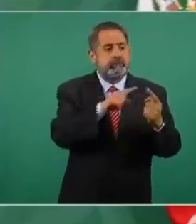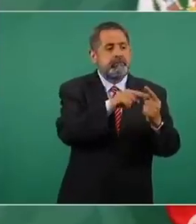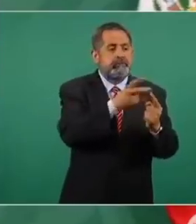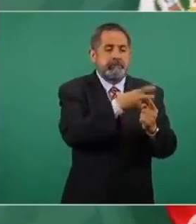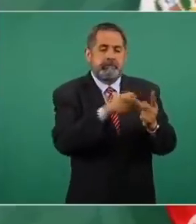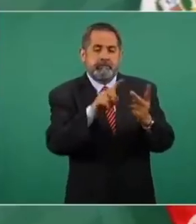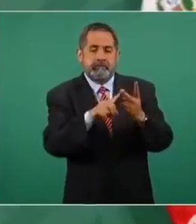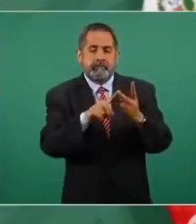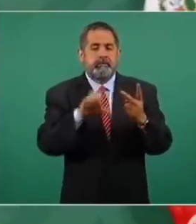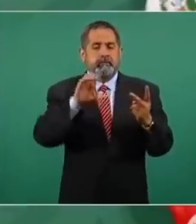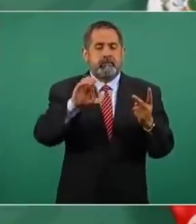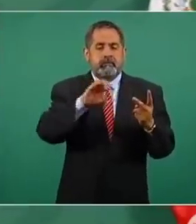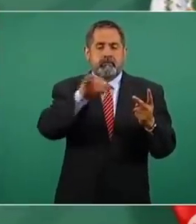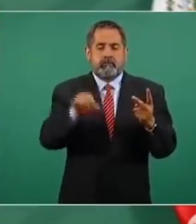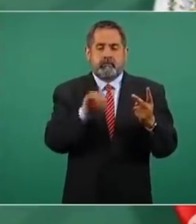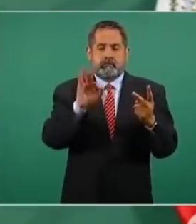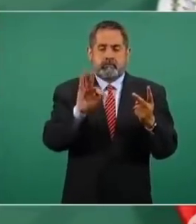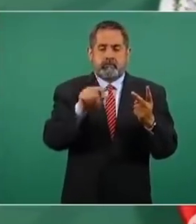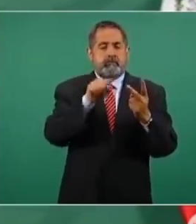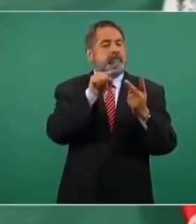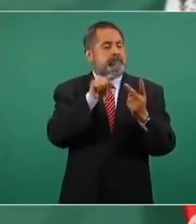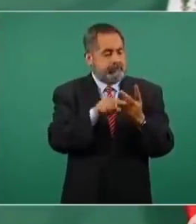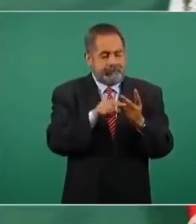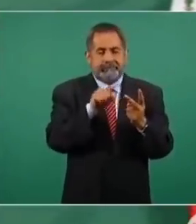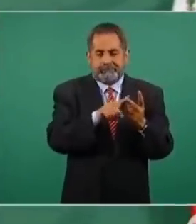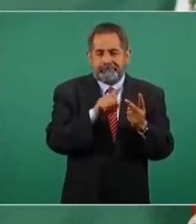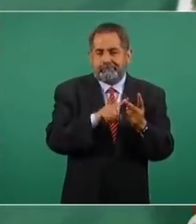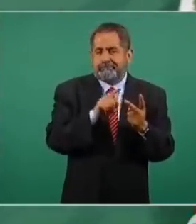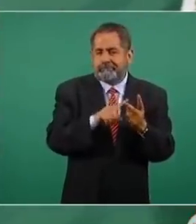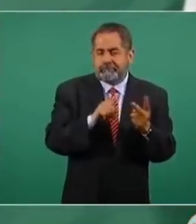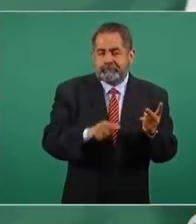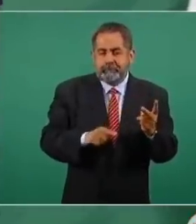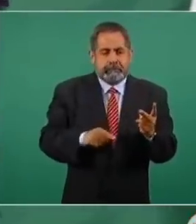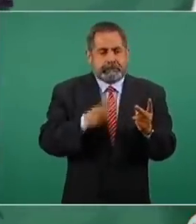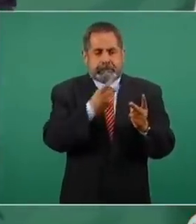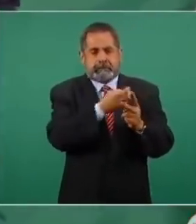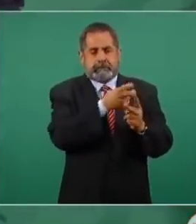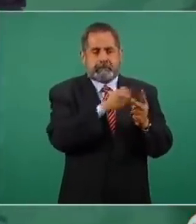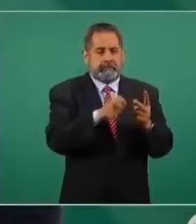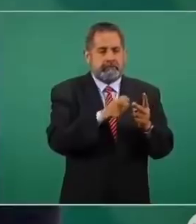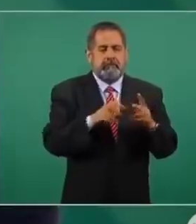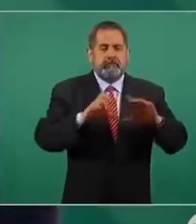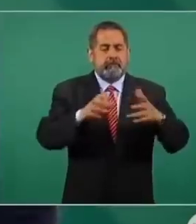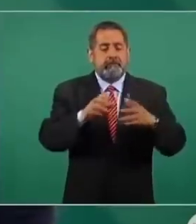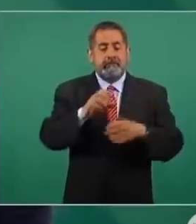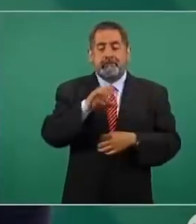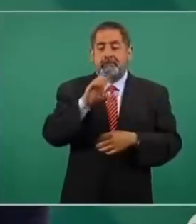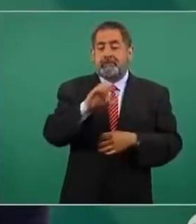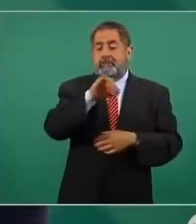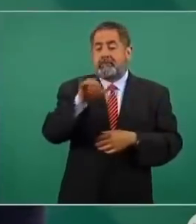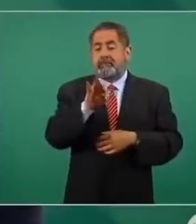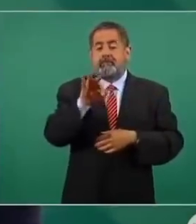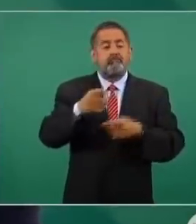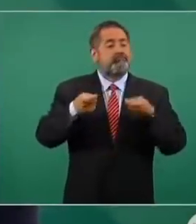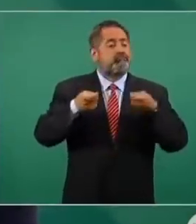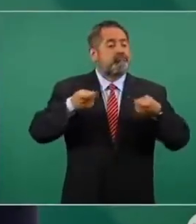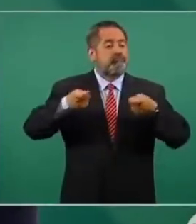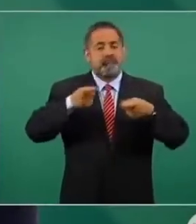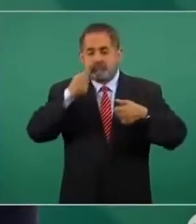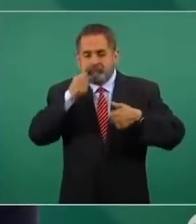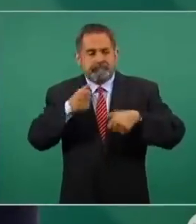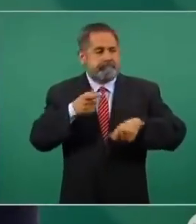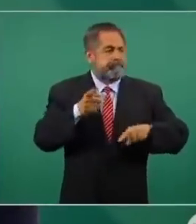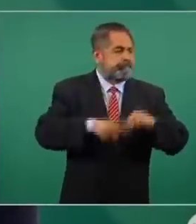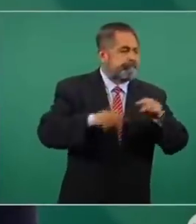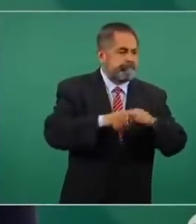Consejo de la Judicatura porque ahí está el órgano que puede llevar